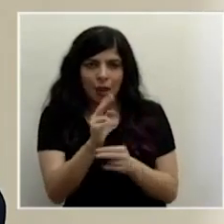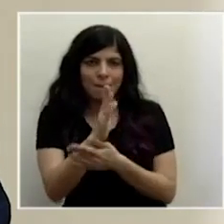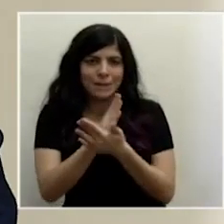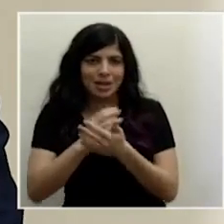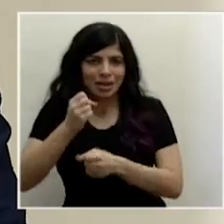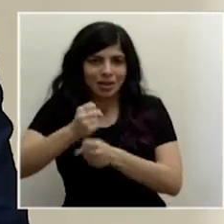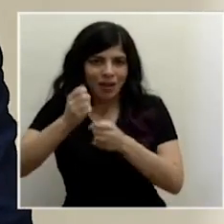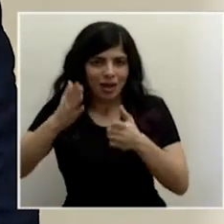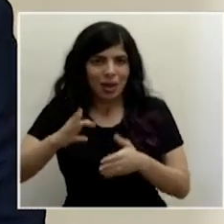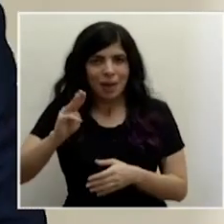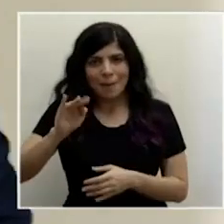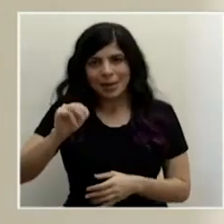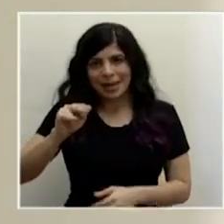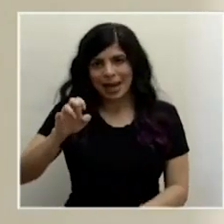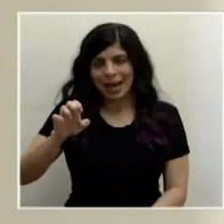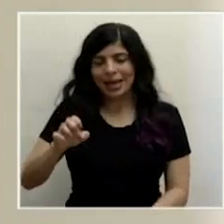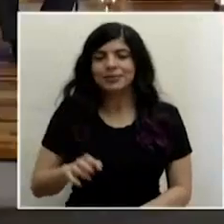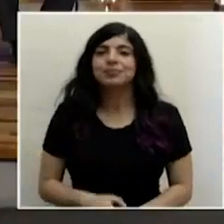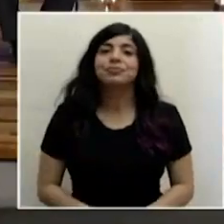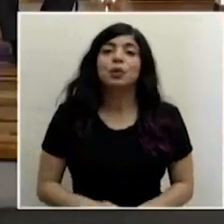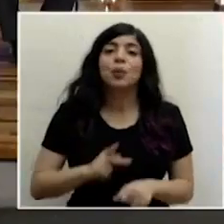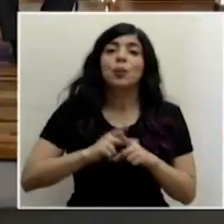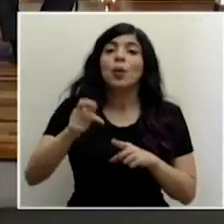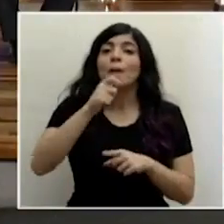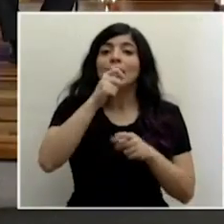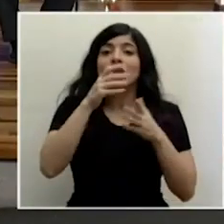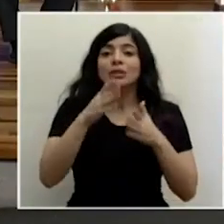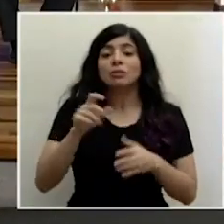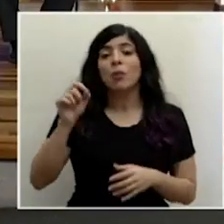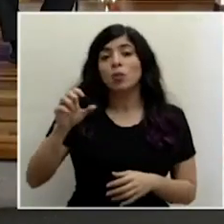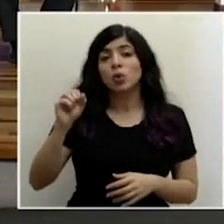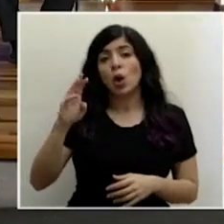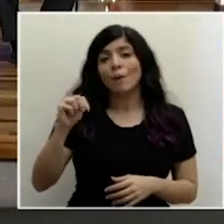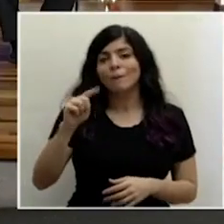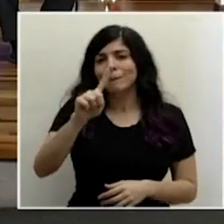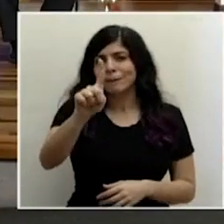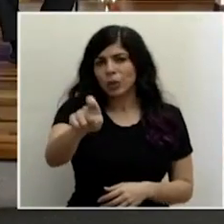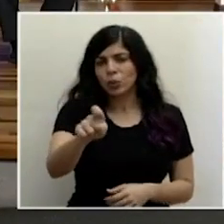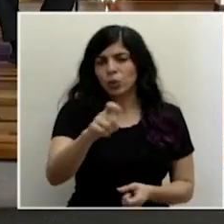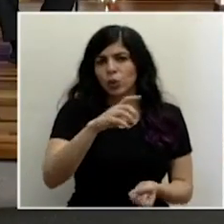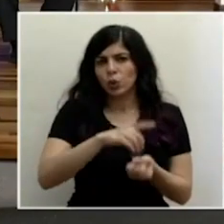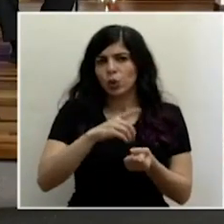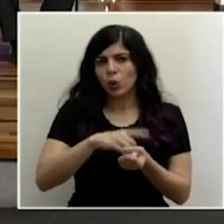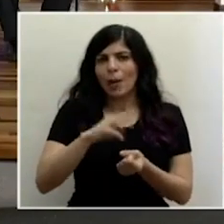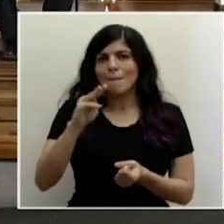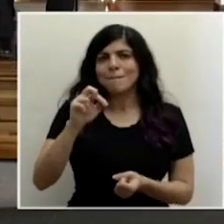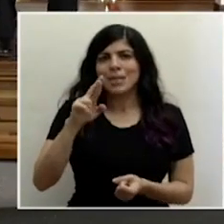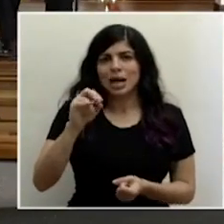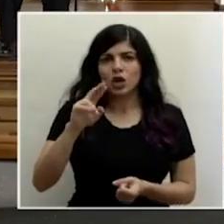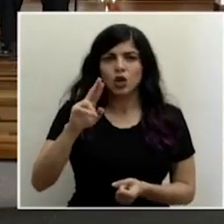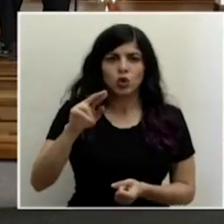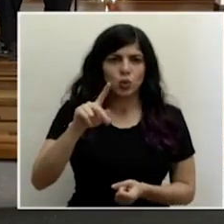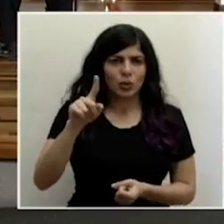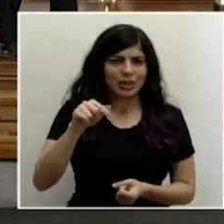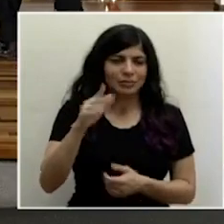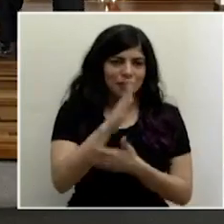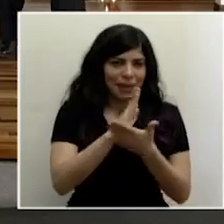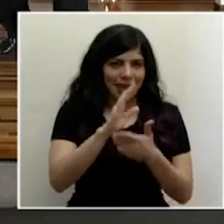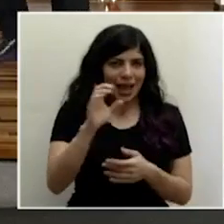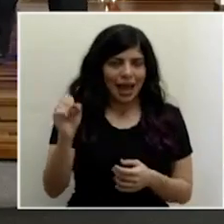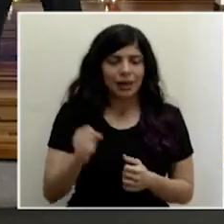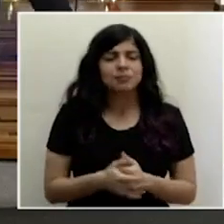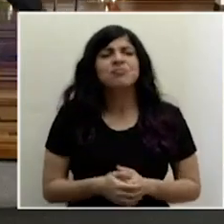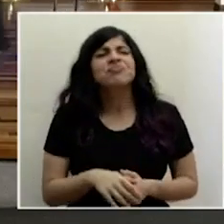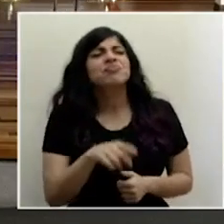de los funcionarios del Minaje. Puroperiodismo.com consulta al doctor Mario Ruiz de la Caja Costavicense Seguro Social.